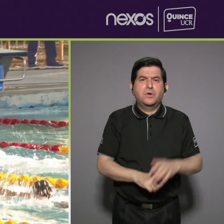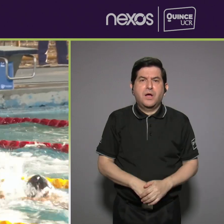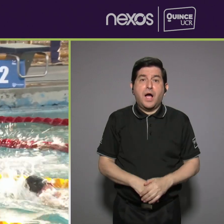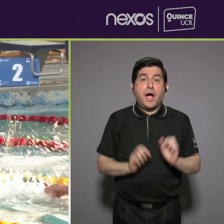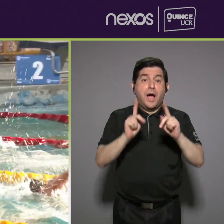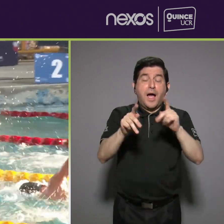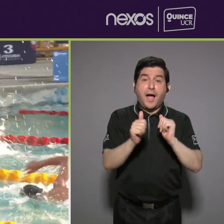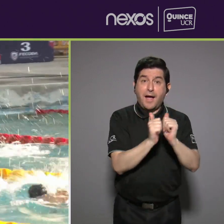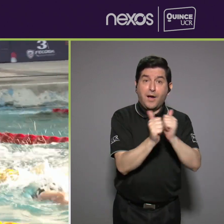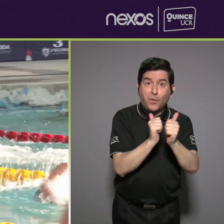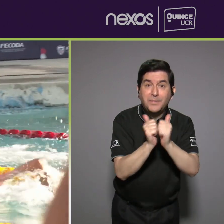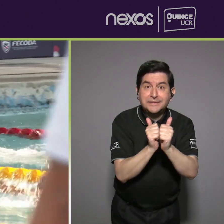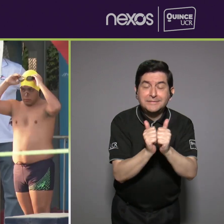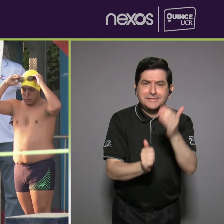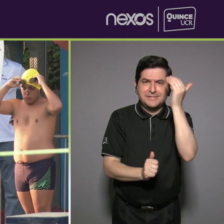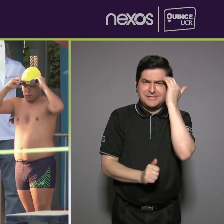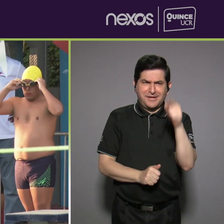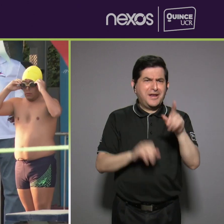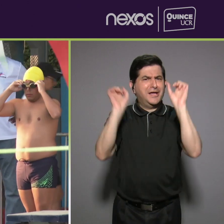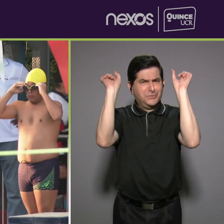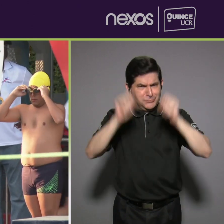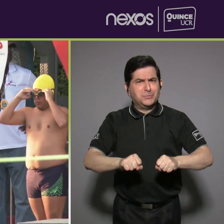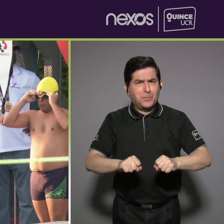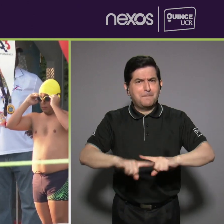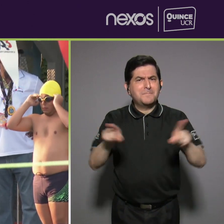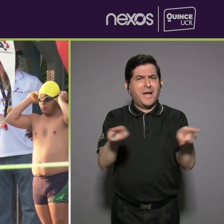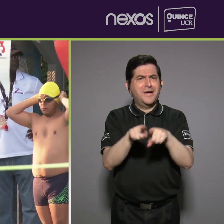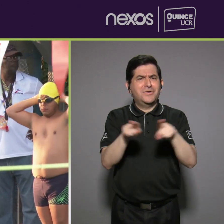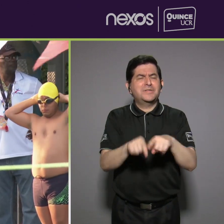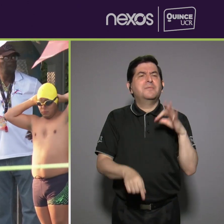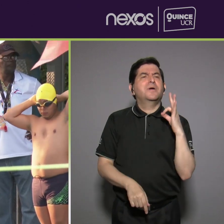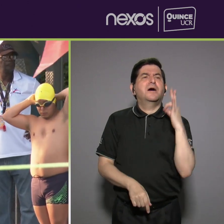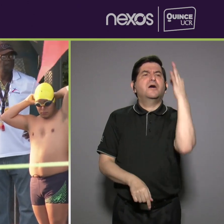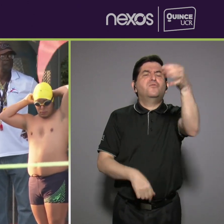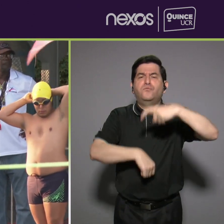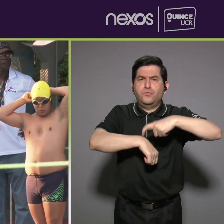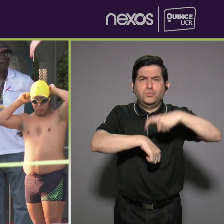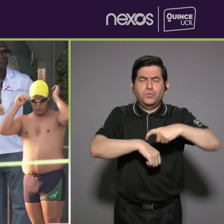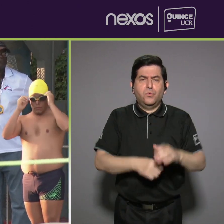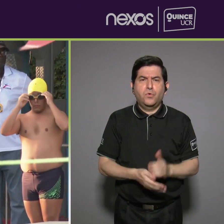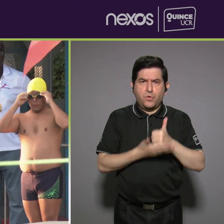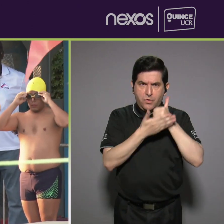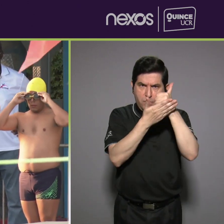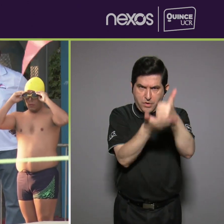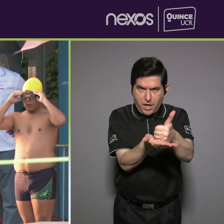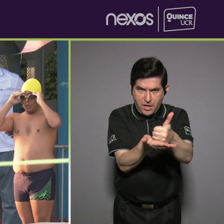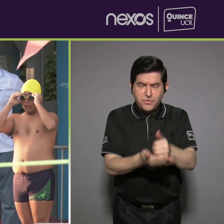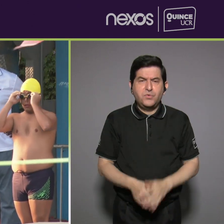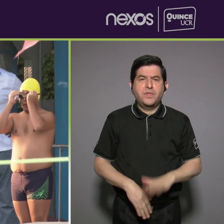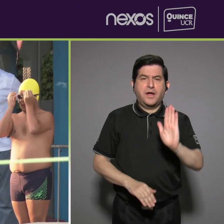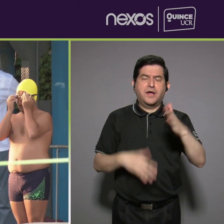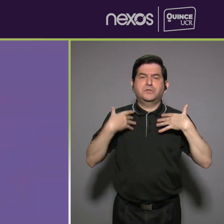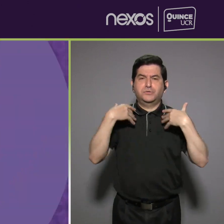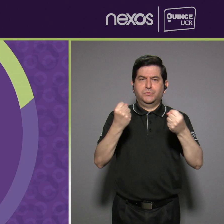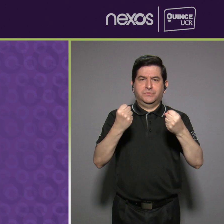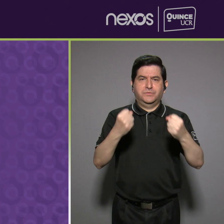competir, de saber de qué son capaces ellos, pero también a largo plazo poder colaborar con su salud.